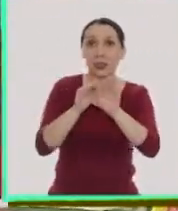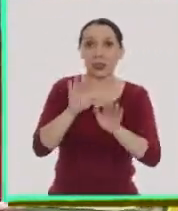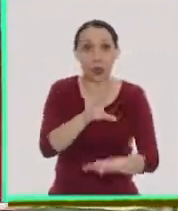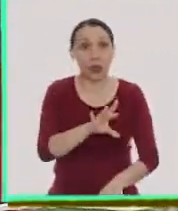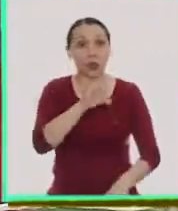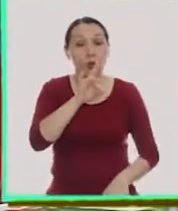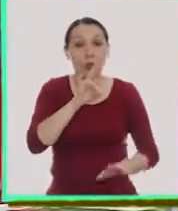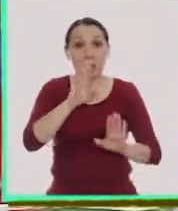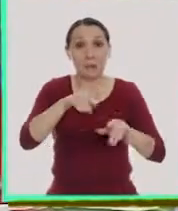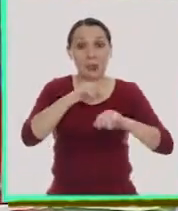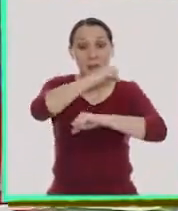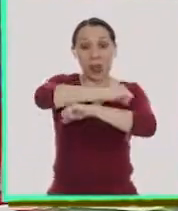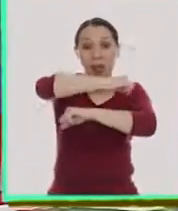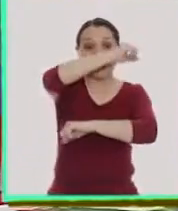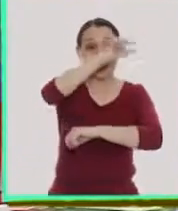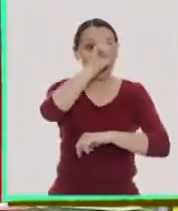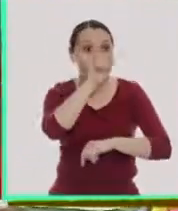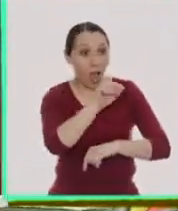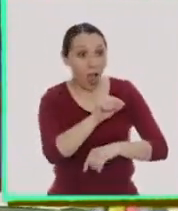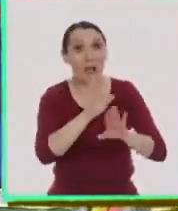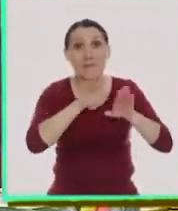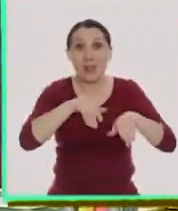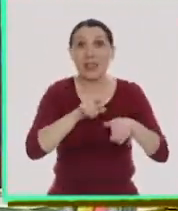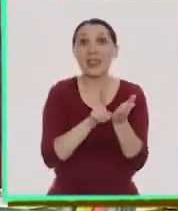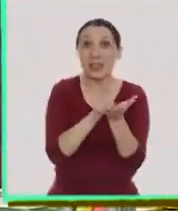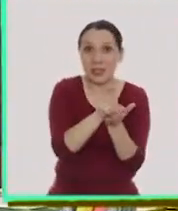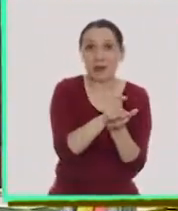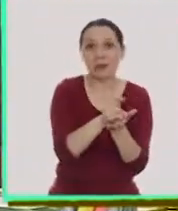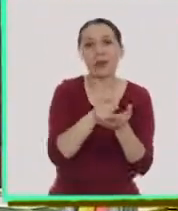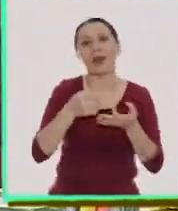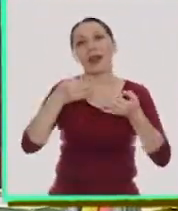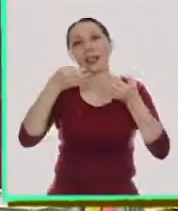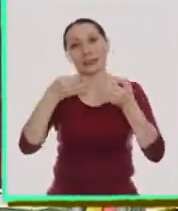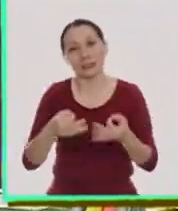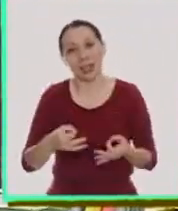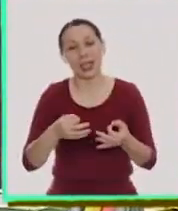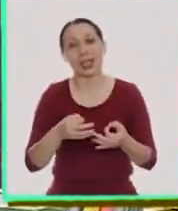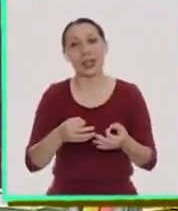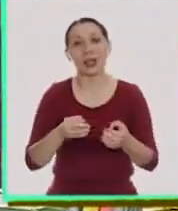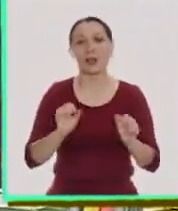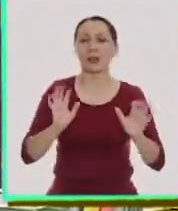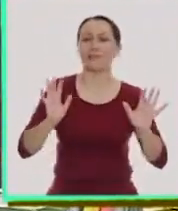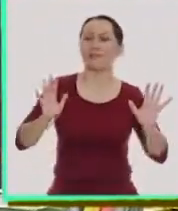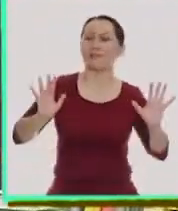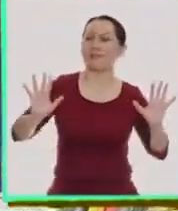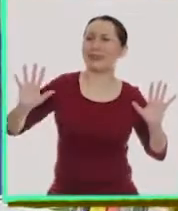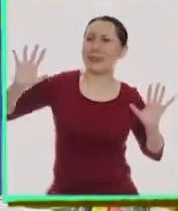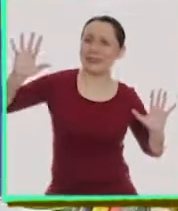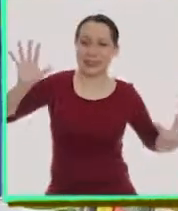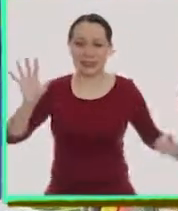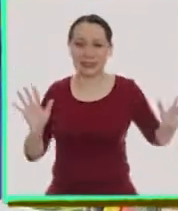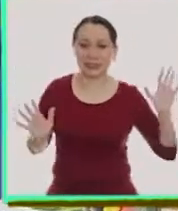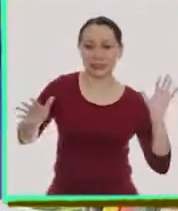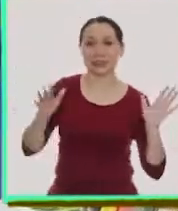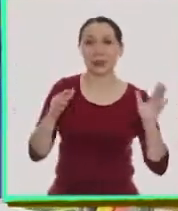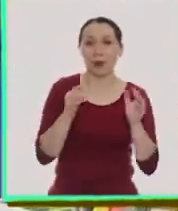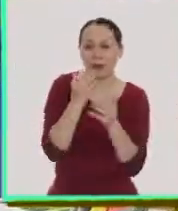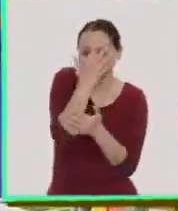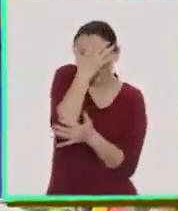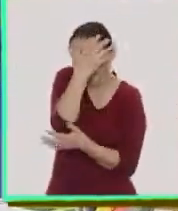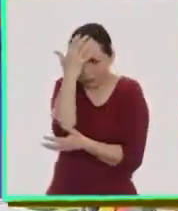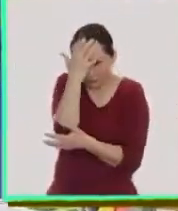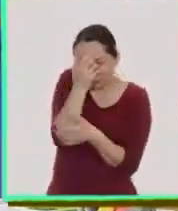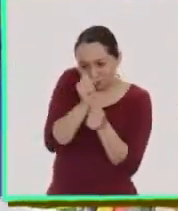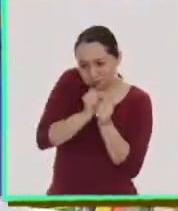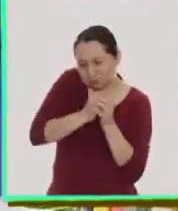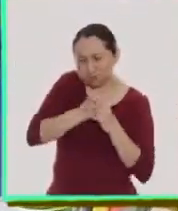mariposa que encontré en la ventana era ella. Seguramente estaba estirando sus alitas después de